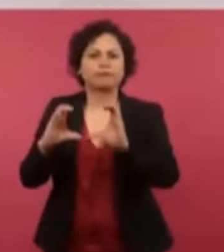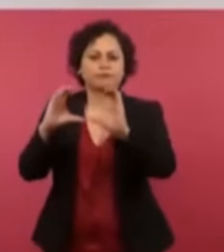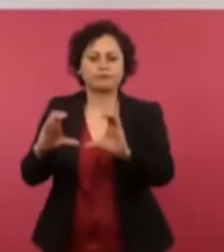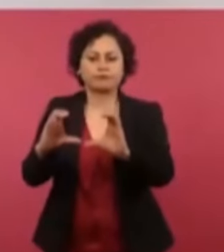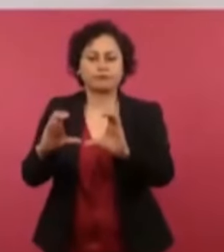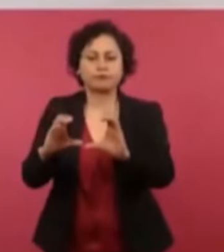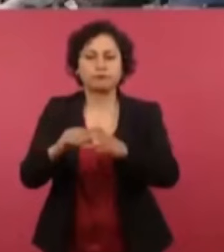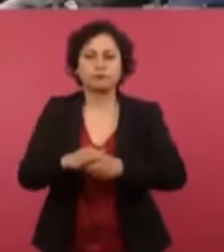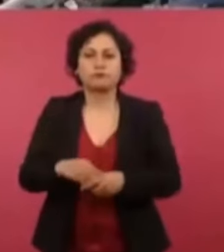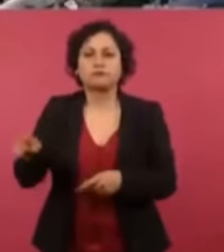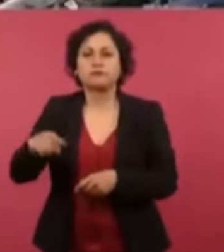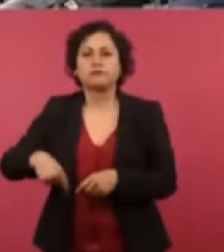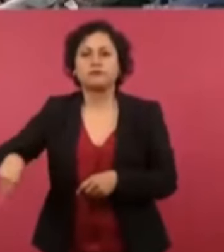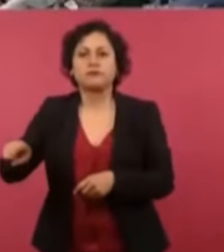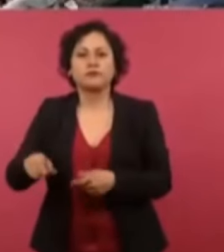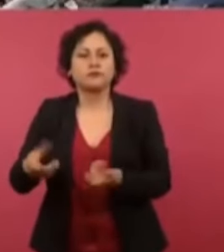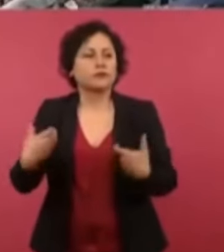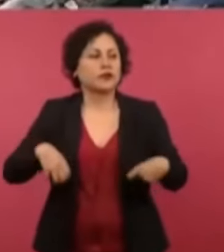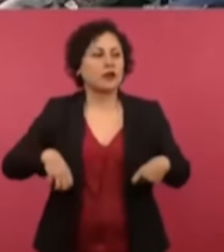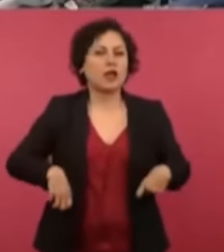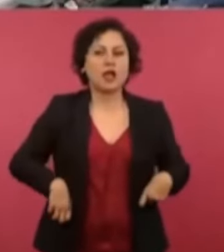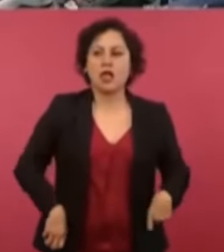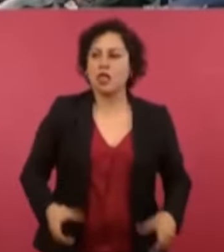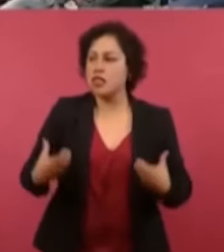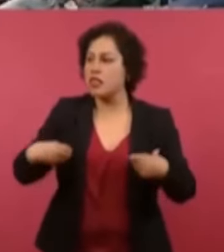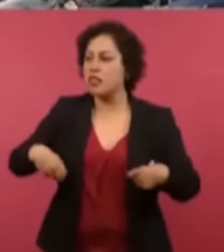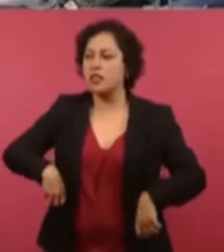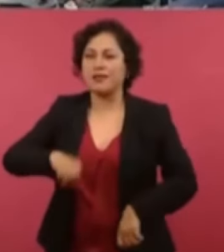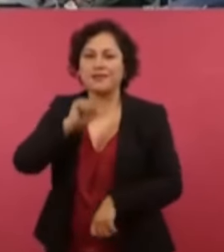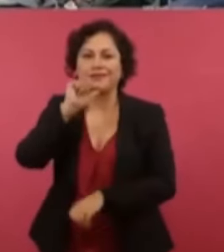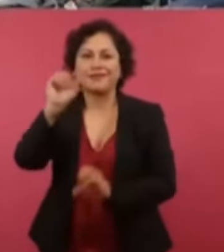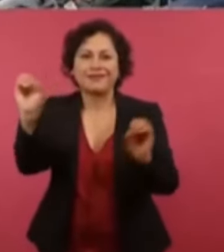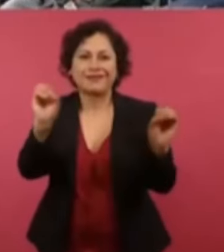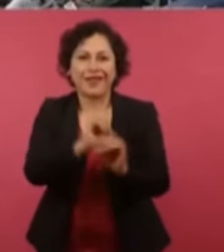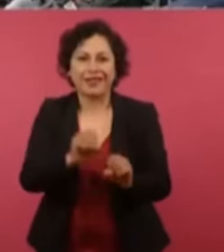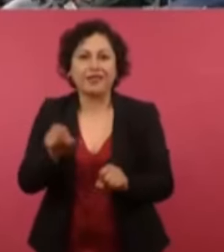nadie se roba un centavo y miren lo que hace,